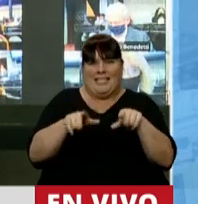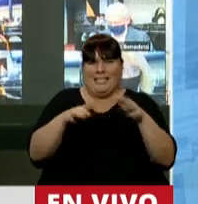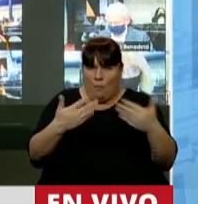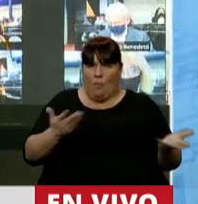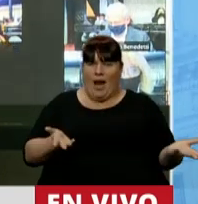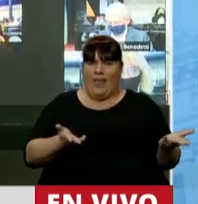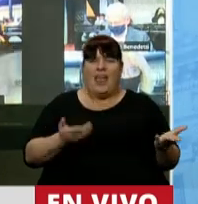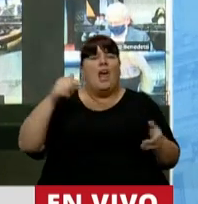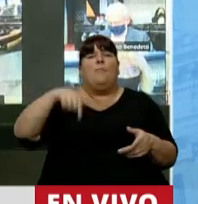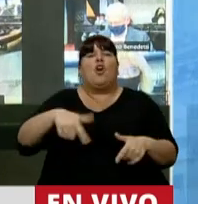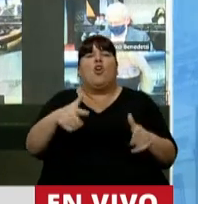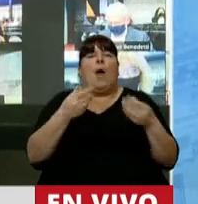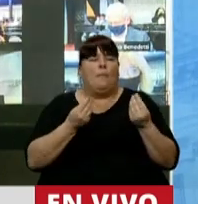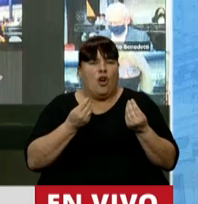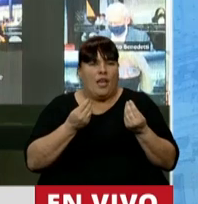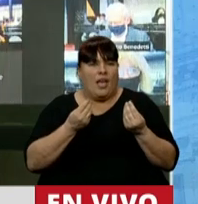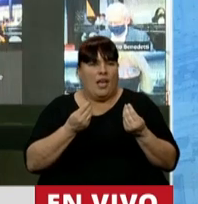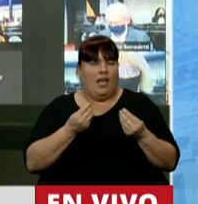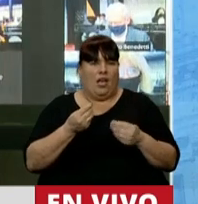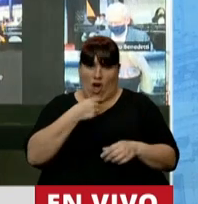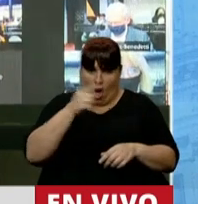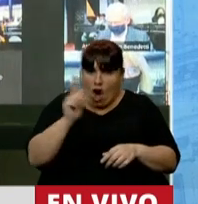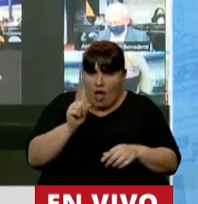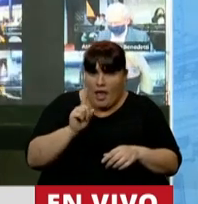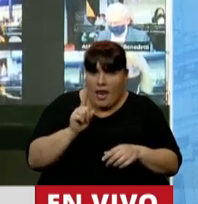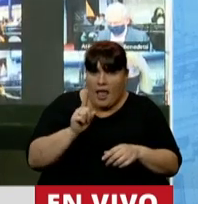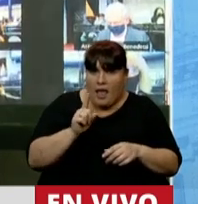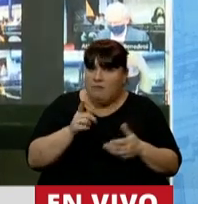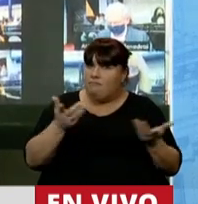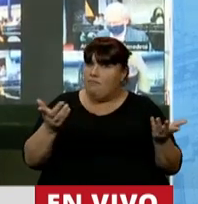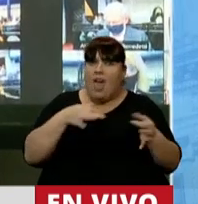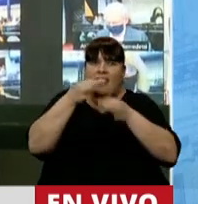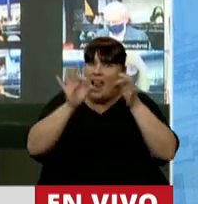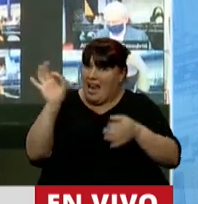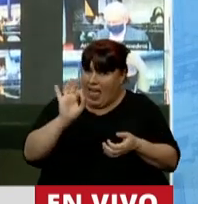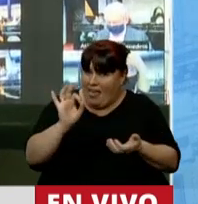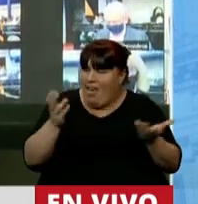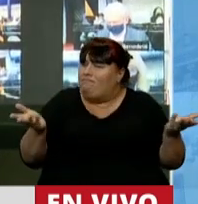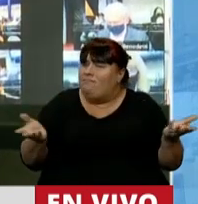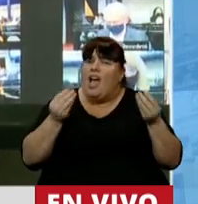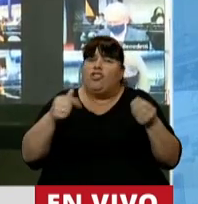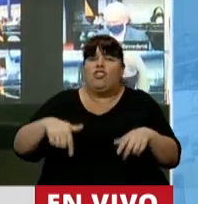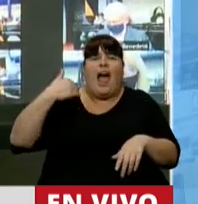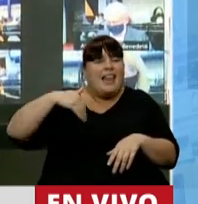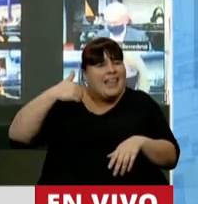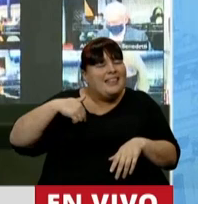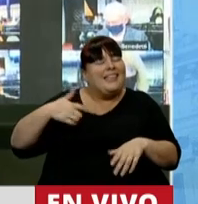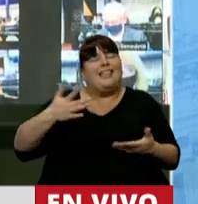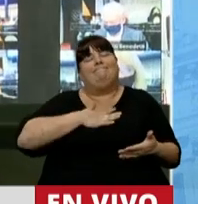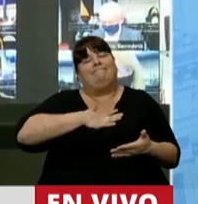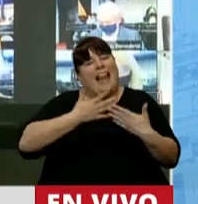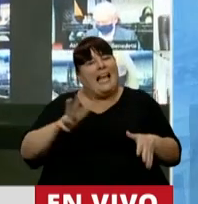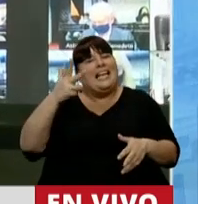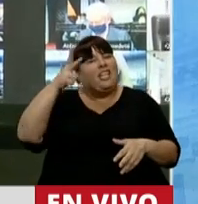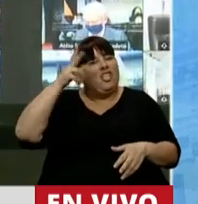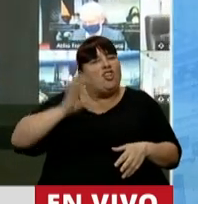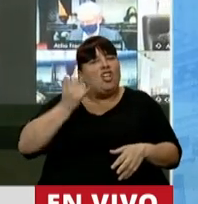eso. ¿Por qué hoy no está esto aquí? ¿No quisimos? ¿No dialogamos? Entonces, en Argentina me lamento que a